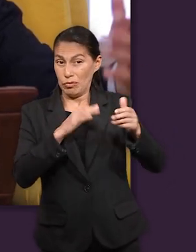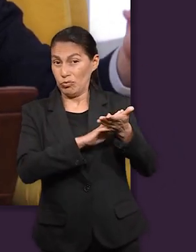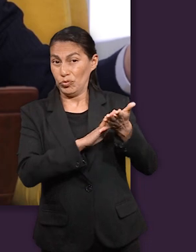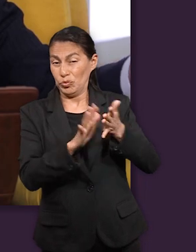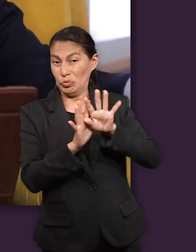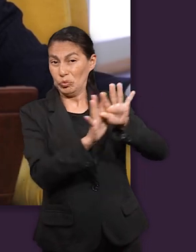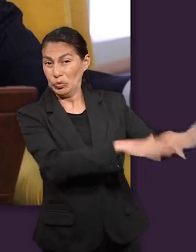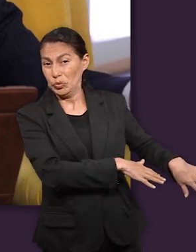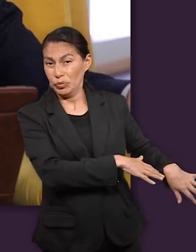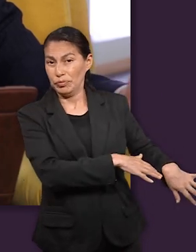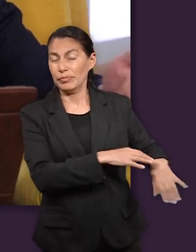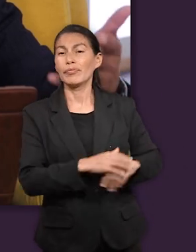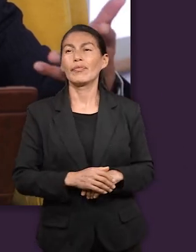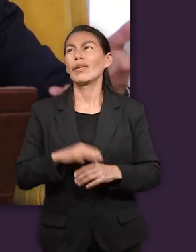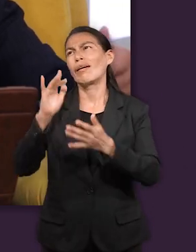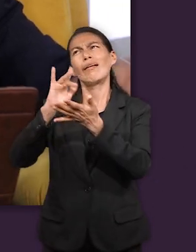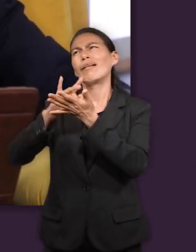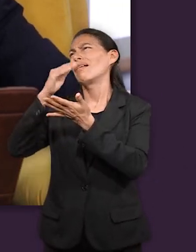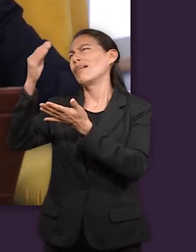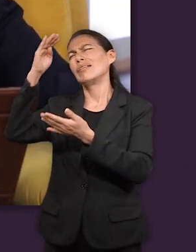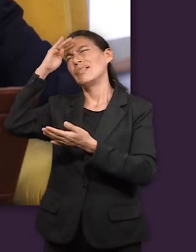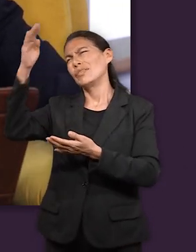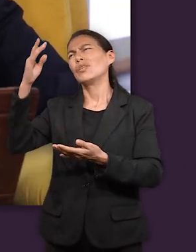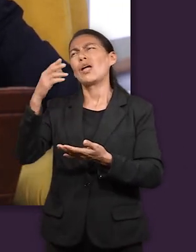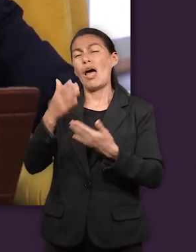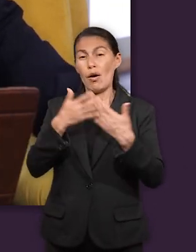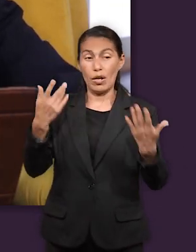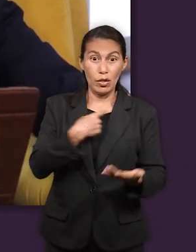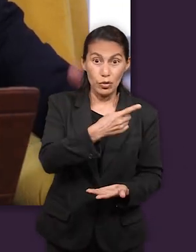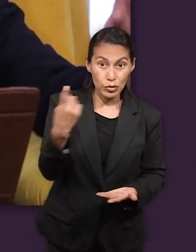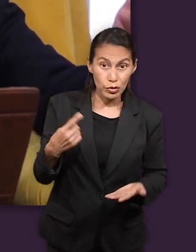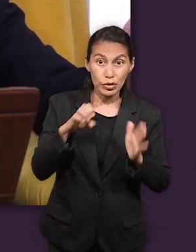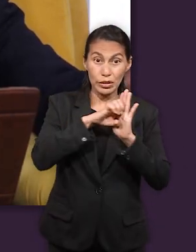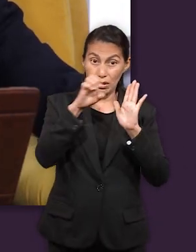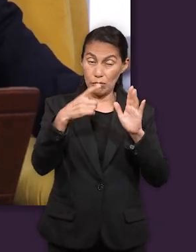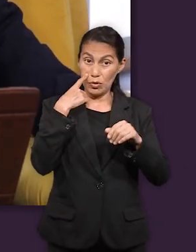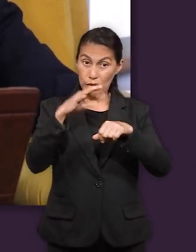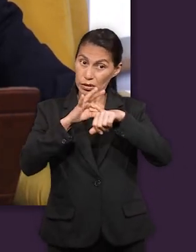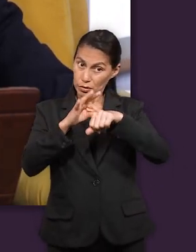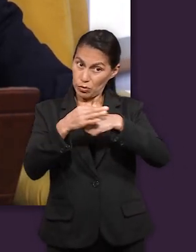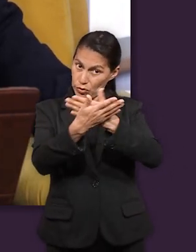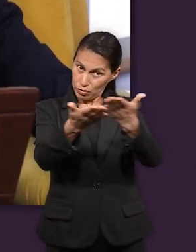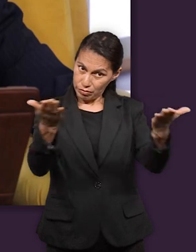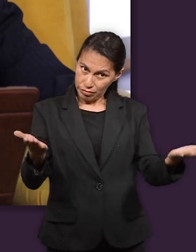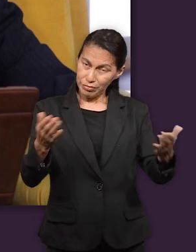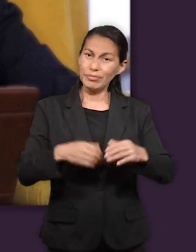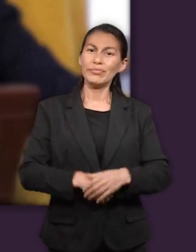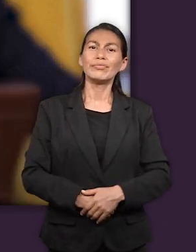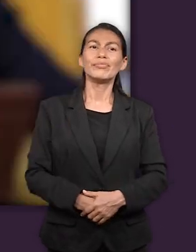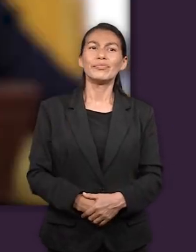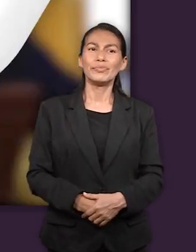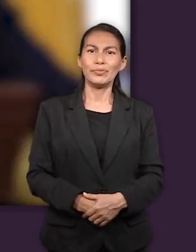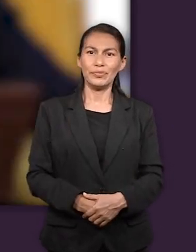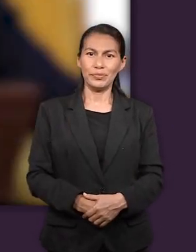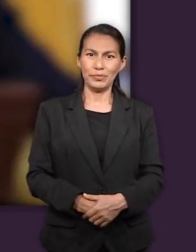que seamos personas diferentes para que podamos dar un ejemplo en este mundo en el cual nosotros vivimos